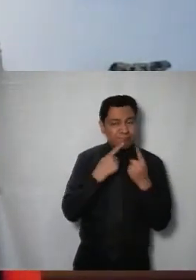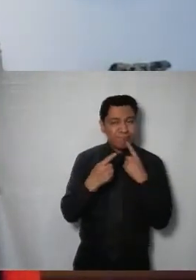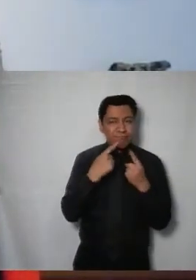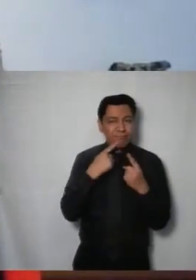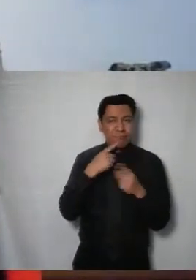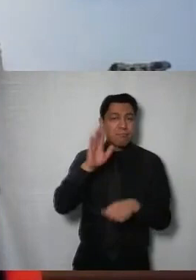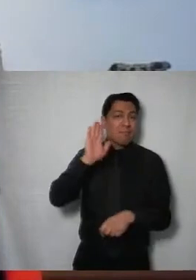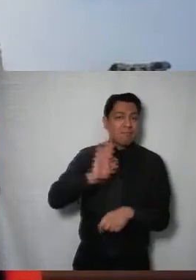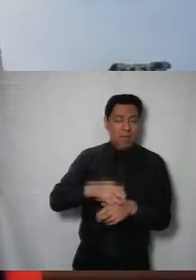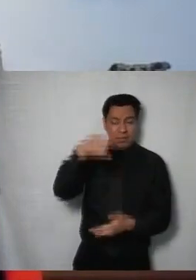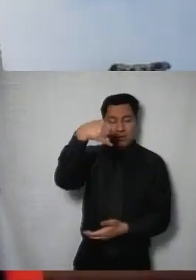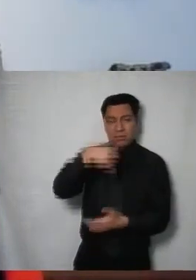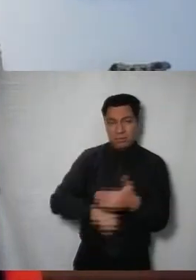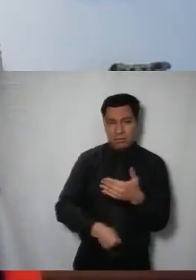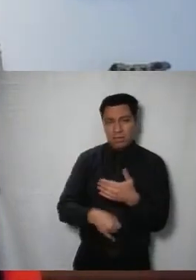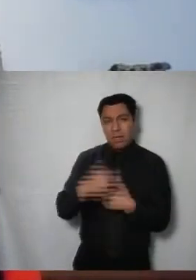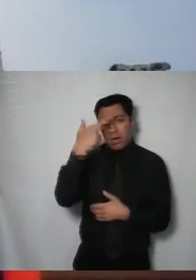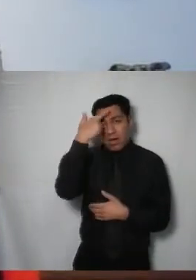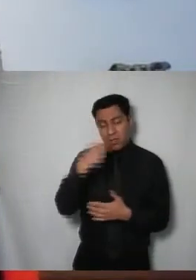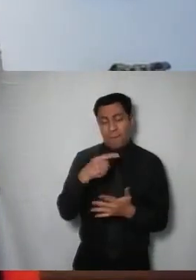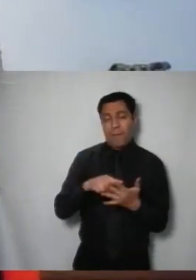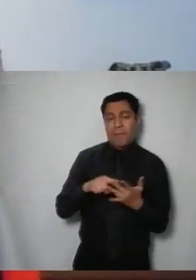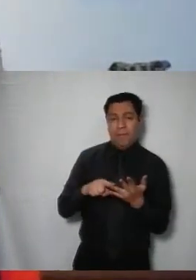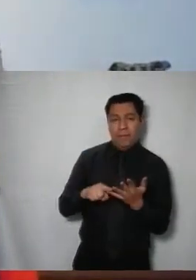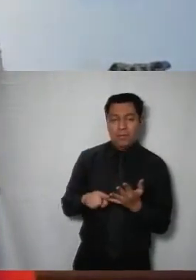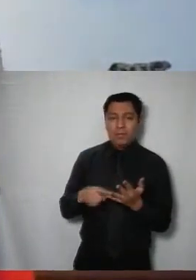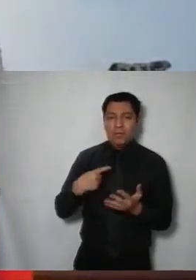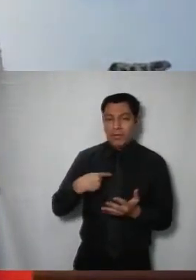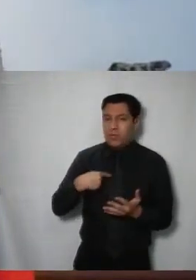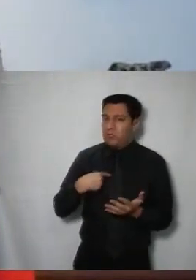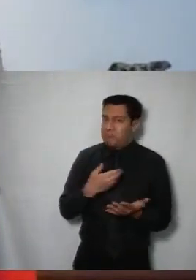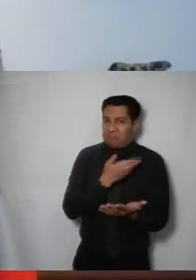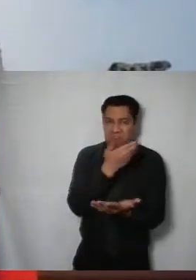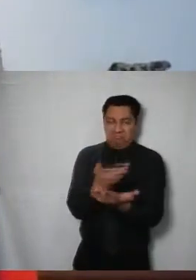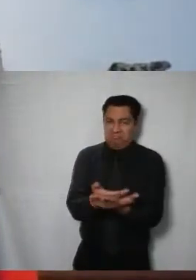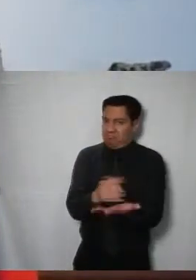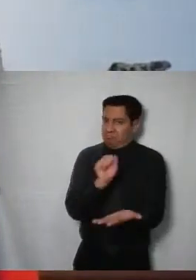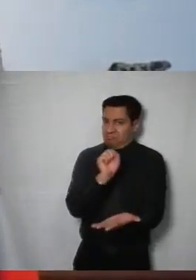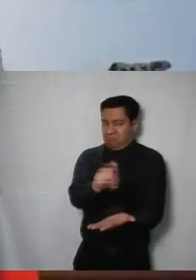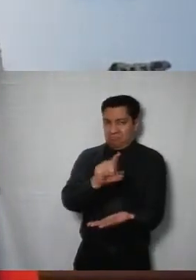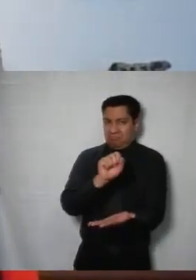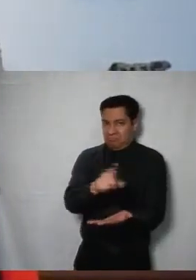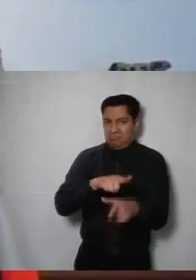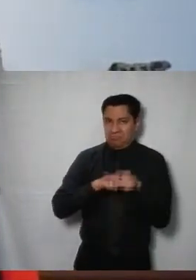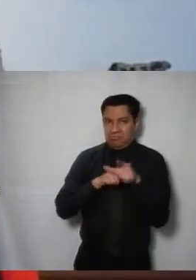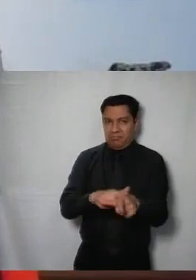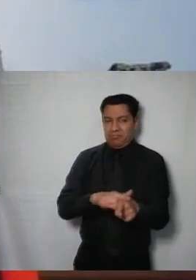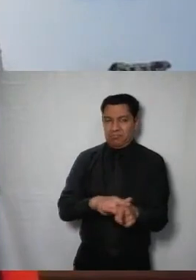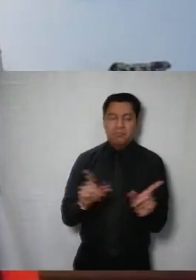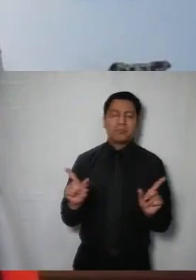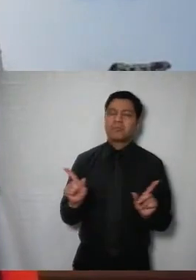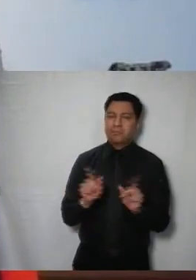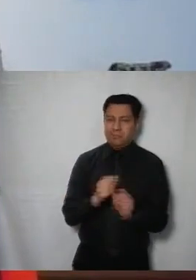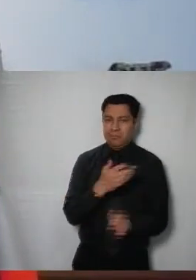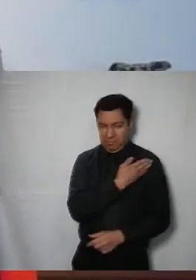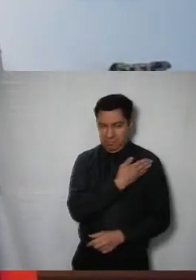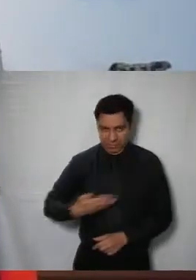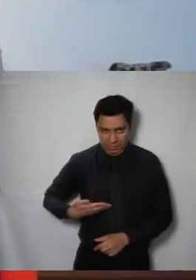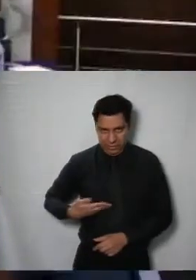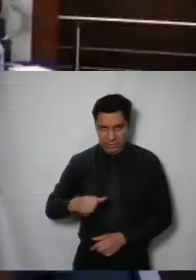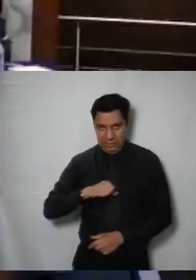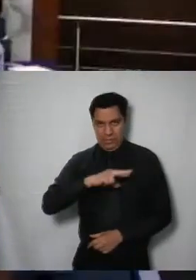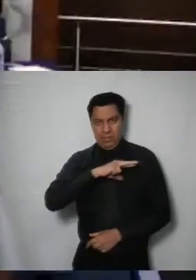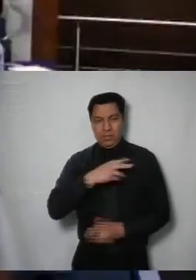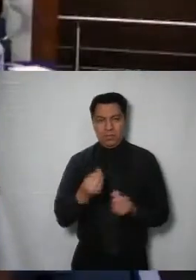más sobre este tema para decirles las razones por las cuales me sostendría en ese sobreseguimiento por quedar sin materia y da vista será cuanto presidente muchas gracias